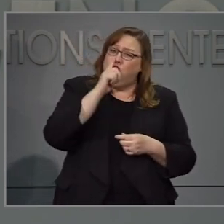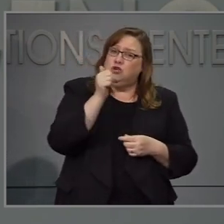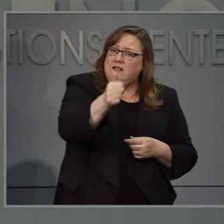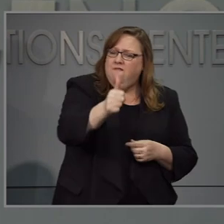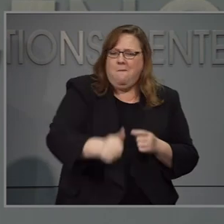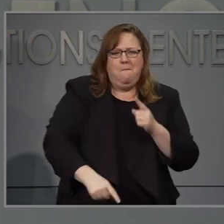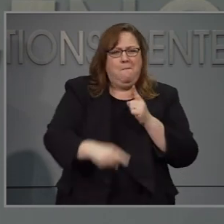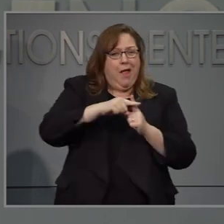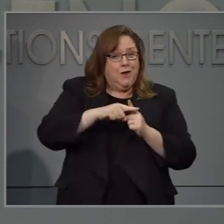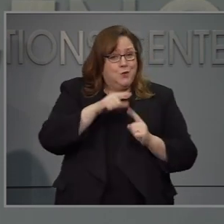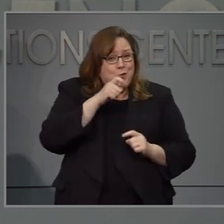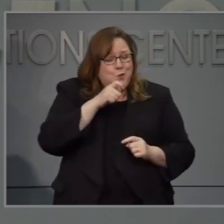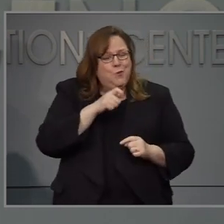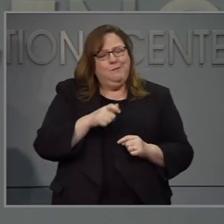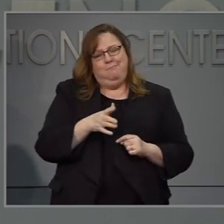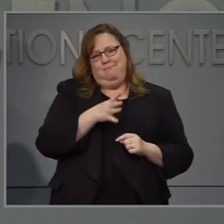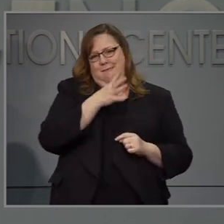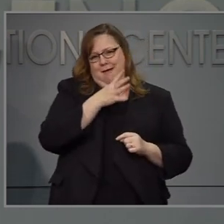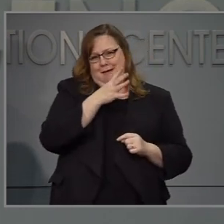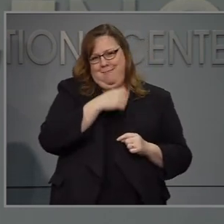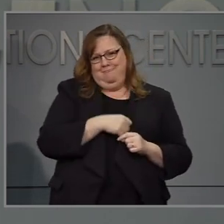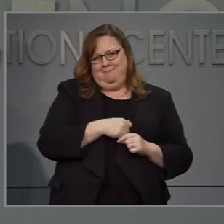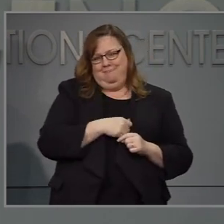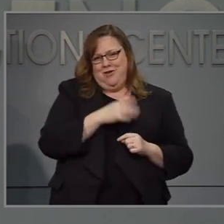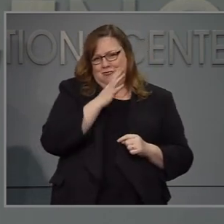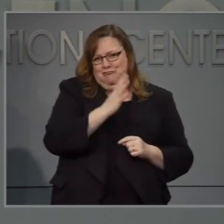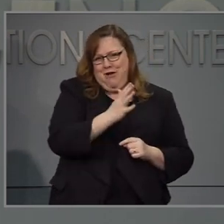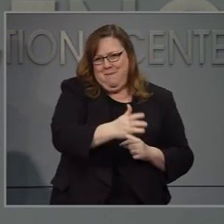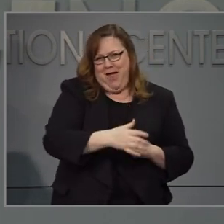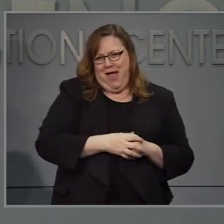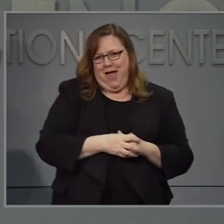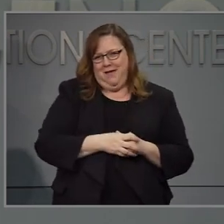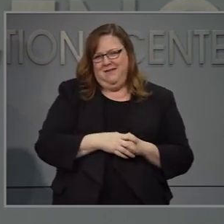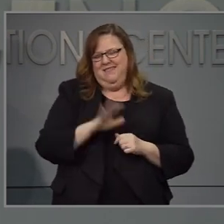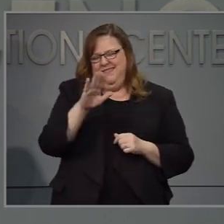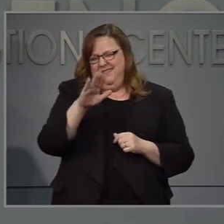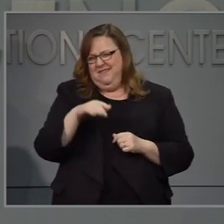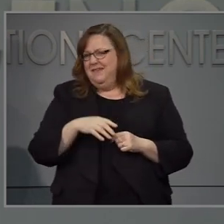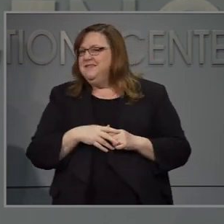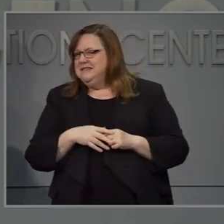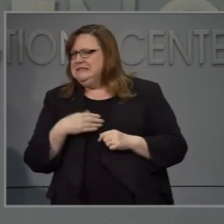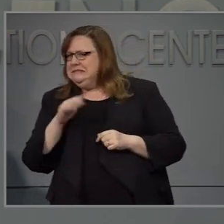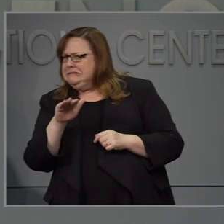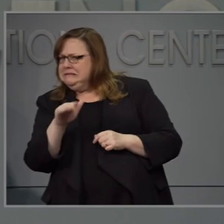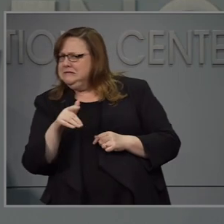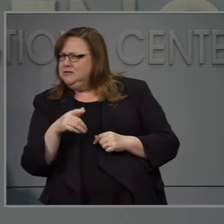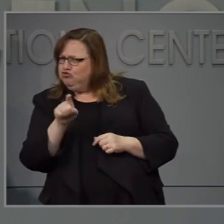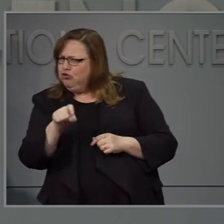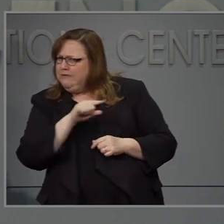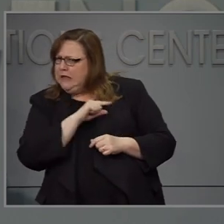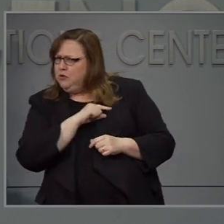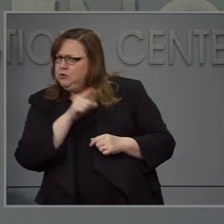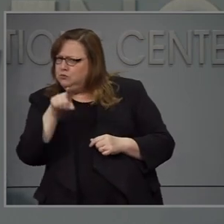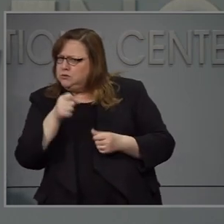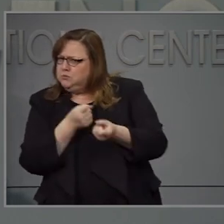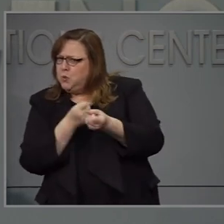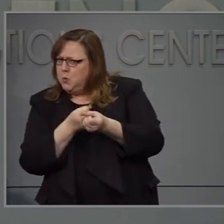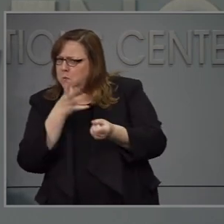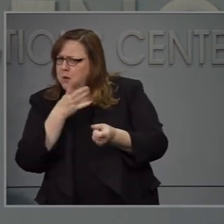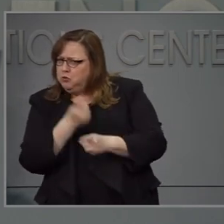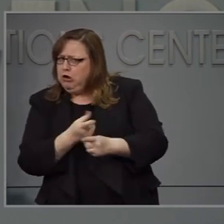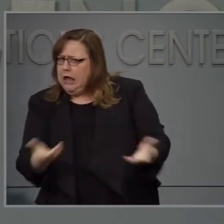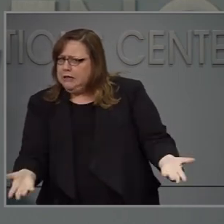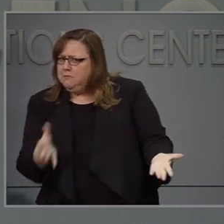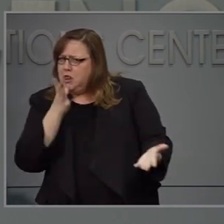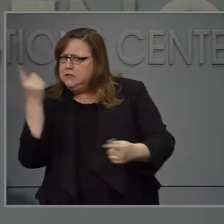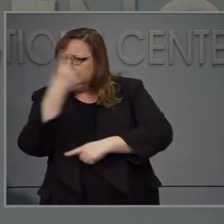de las Madres. Asegúrese que siga estas tres recomendaciones para su mamá y su abu y su abuela. Yo sé, soy buena madre y los